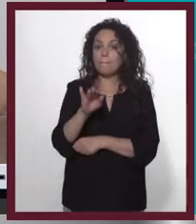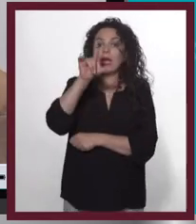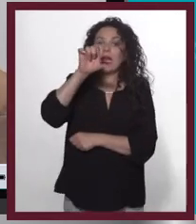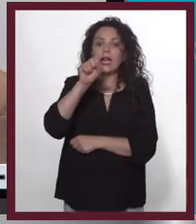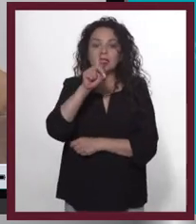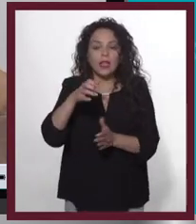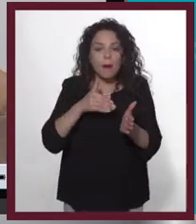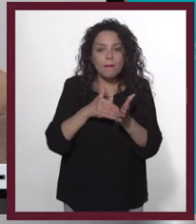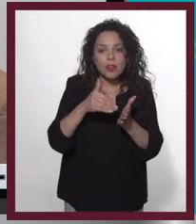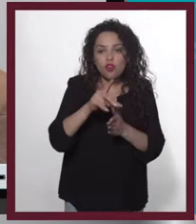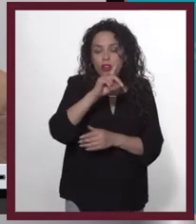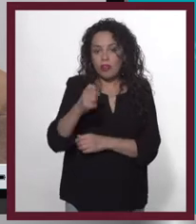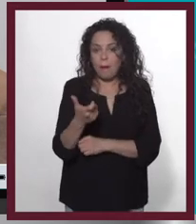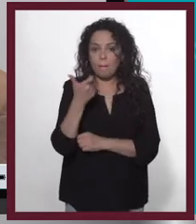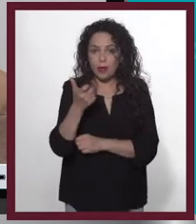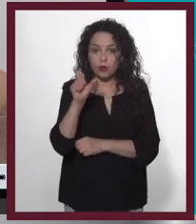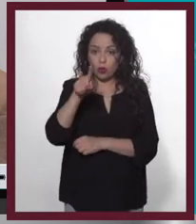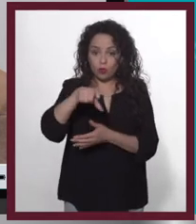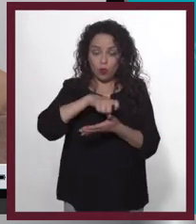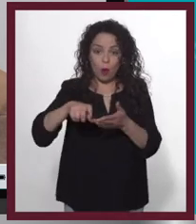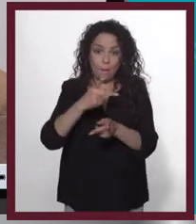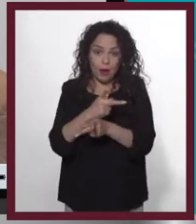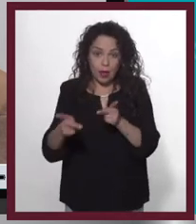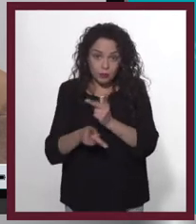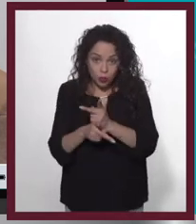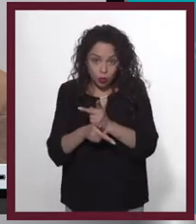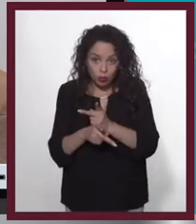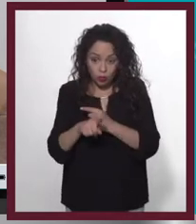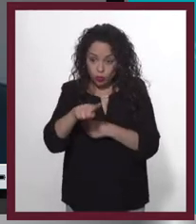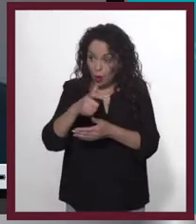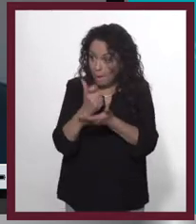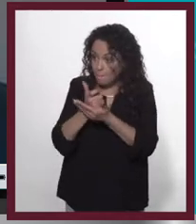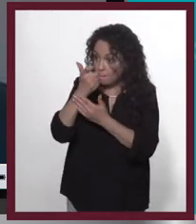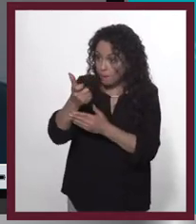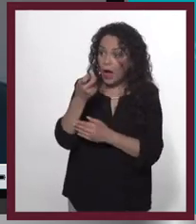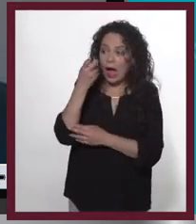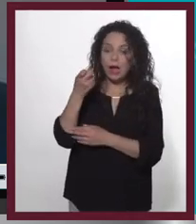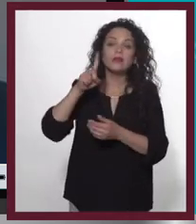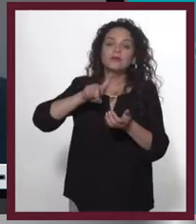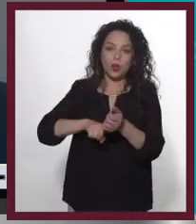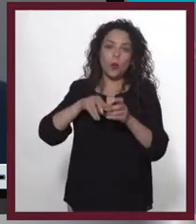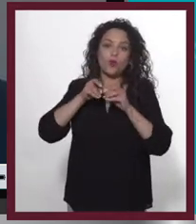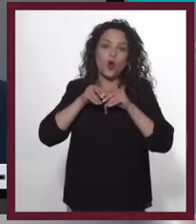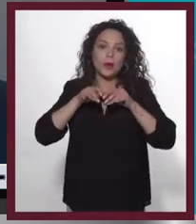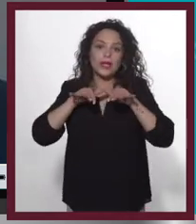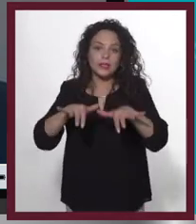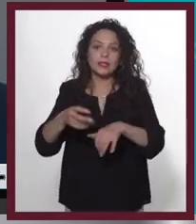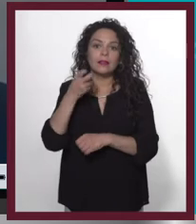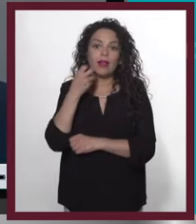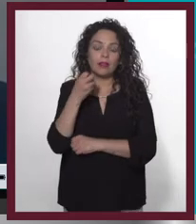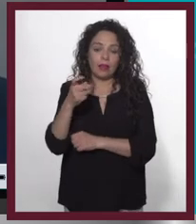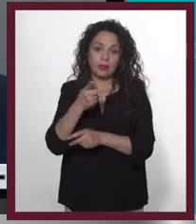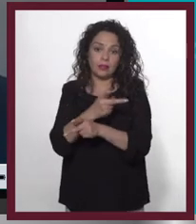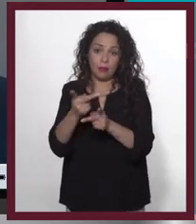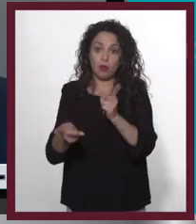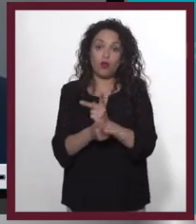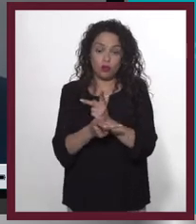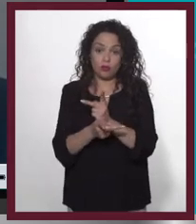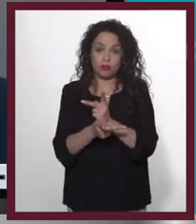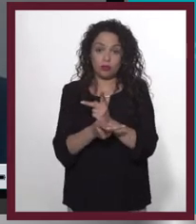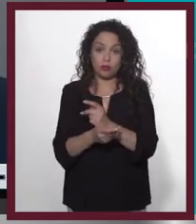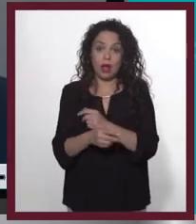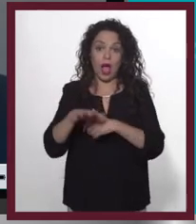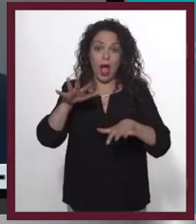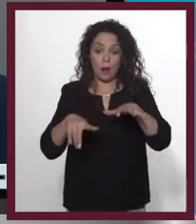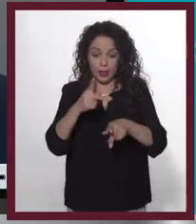miles y miles de millones de pesos. Es decir, cuando tú estás comprando un producto, parte de lo que estás pagando es la publicidad de ese producto. Y